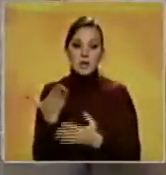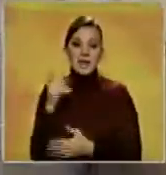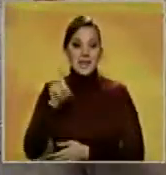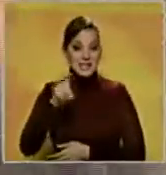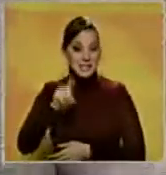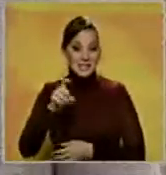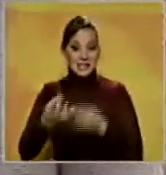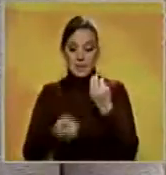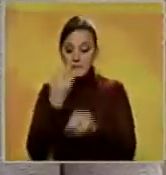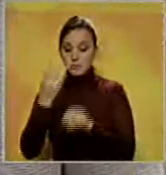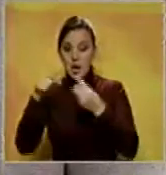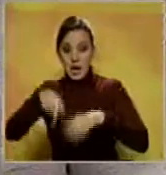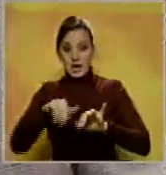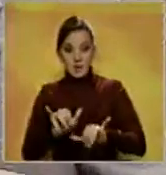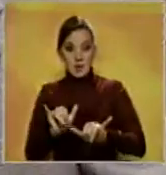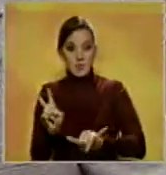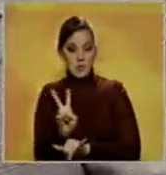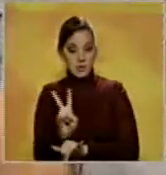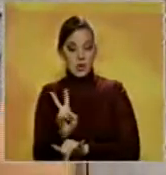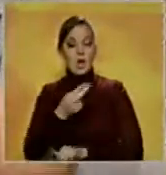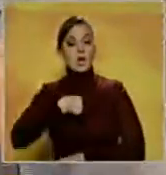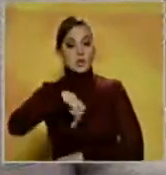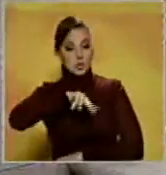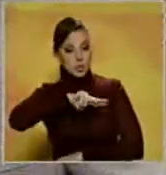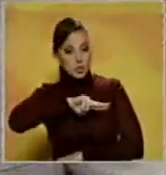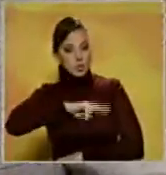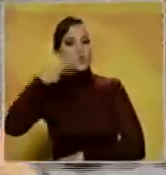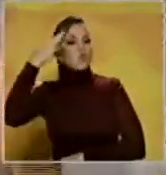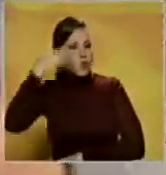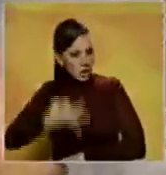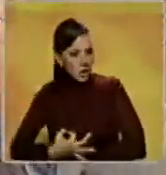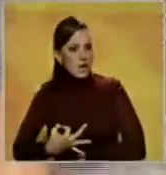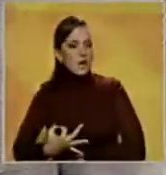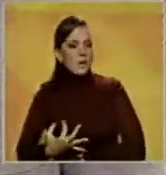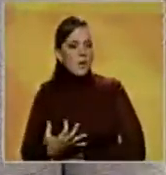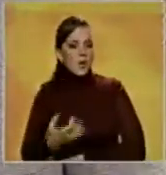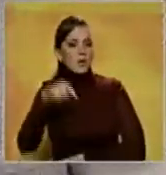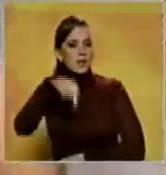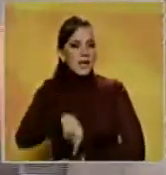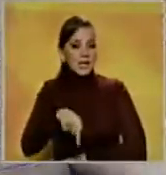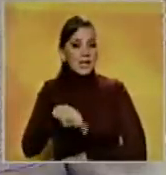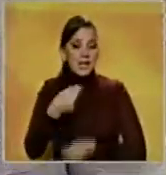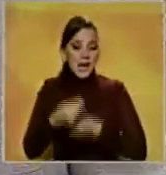producir acá en Venezuela. Nosotros somos fiel creyentes de que el hecho en Venezuela es posible.